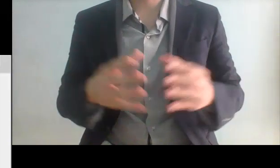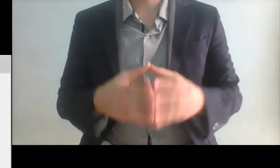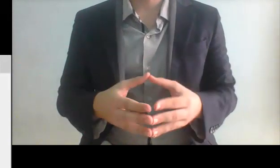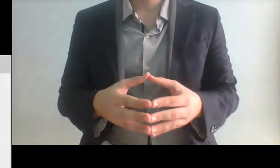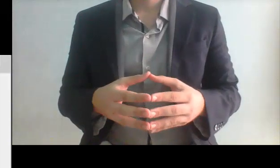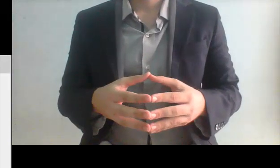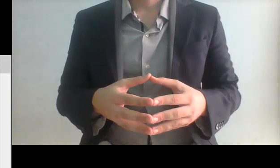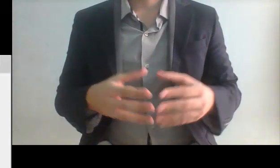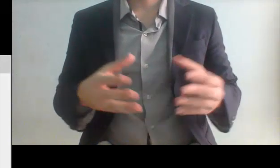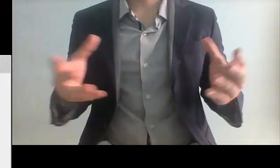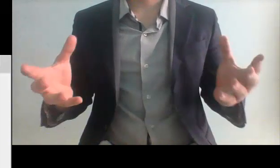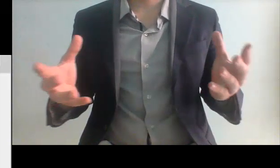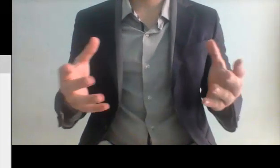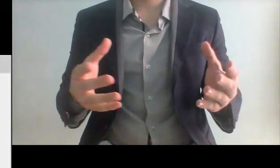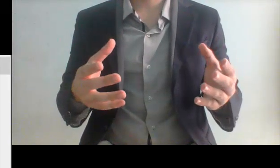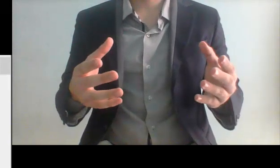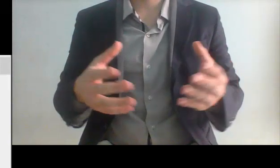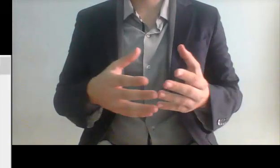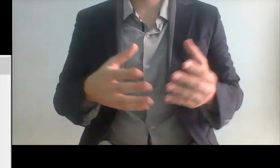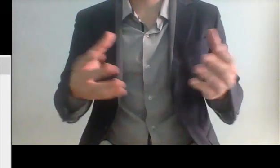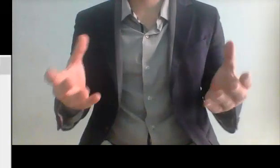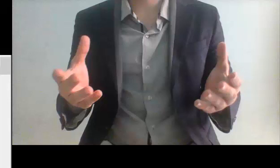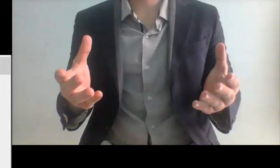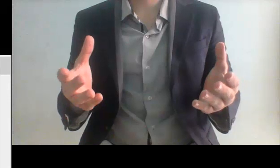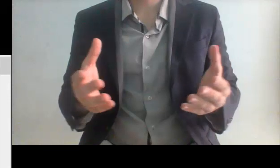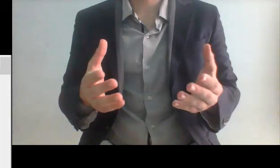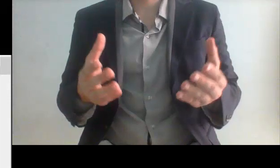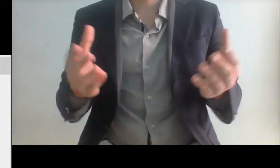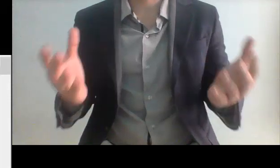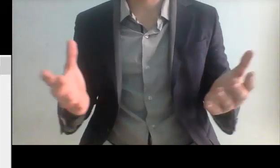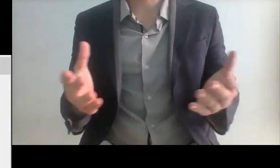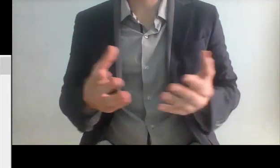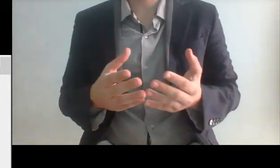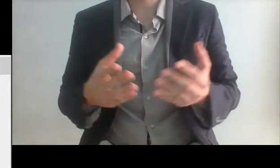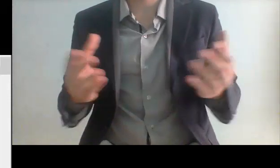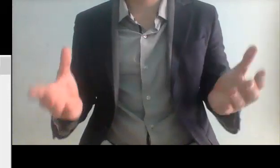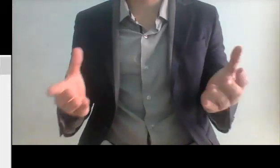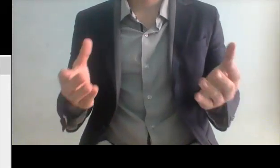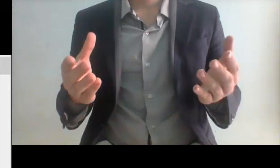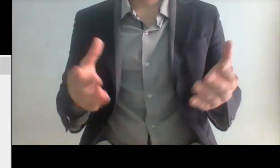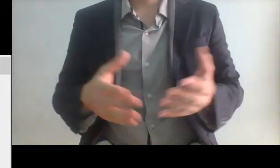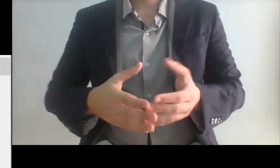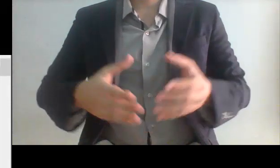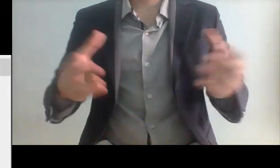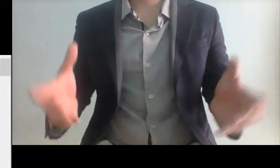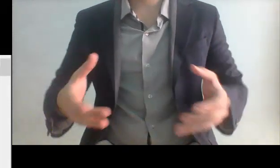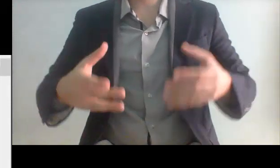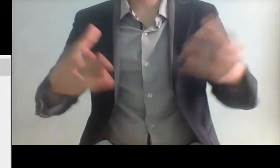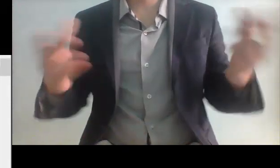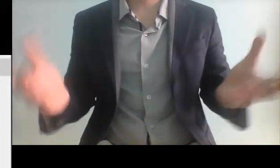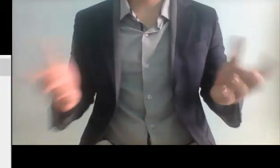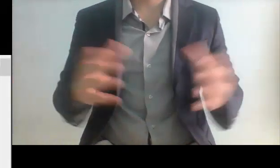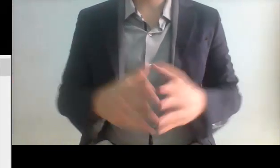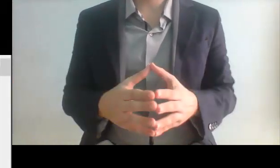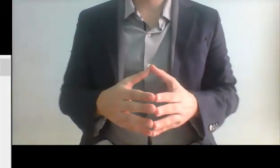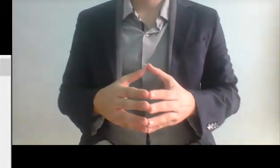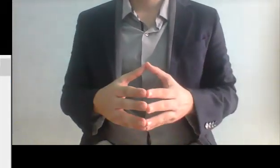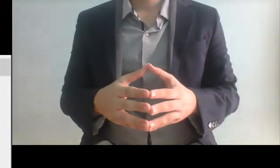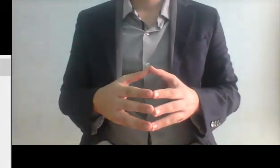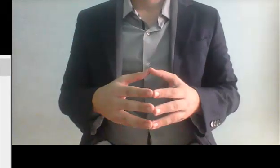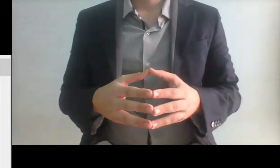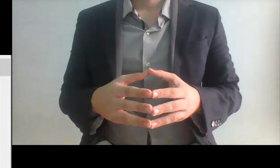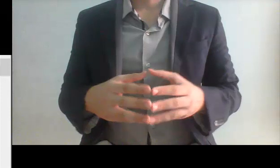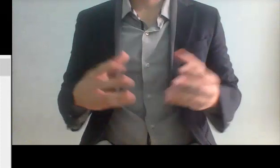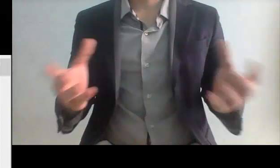clasistas haciendo referencia a que una circunstancia pues de las personas que no tienen para viajar en clase premier como lo hacen ellos